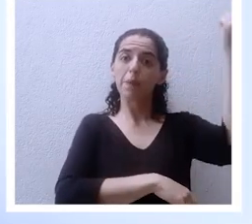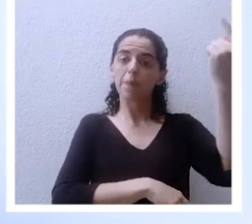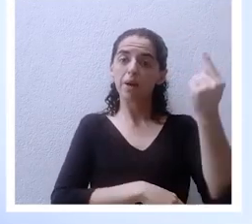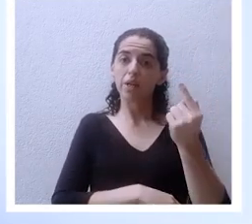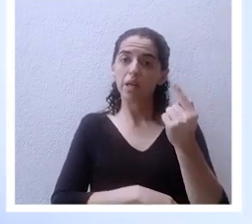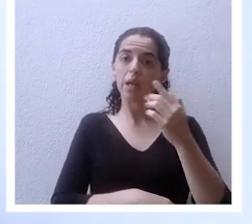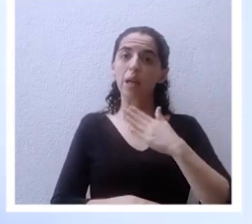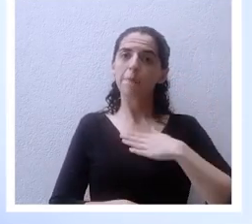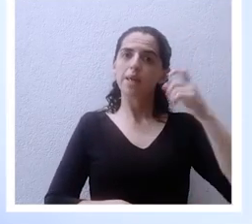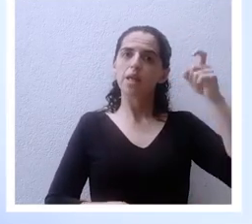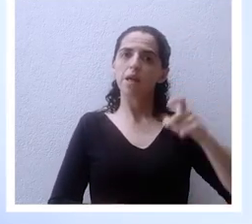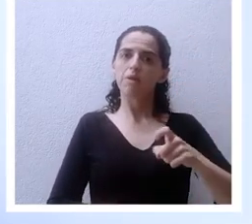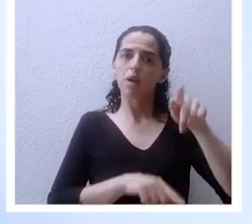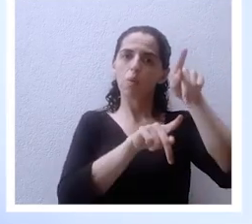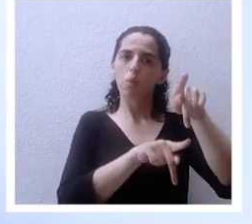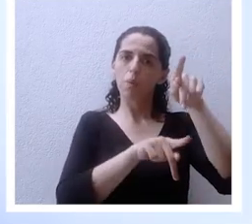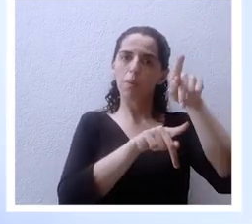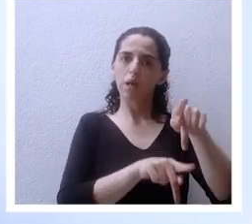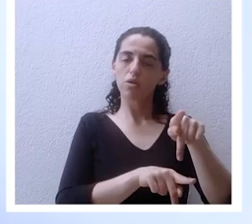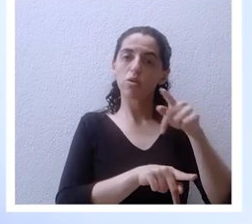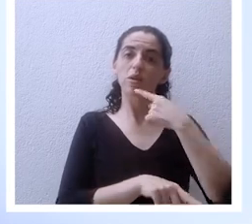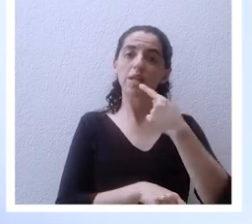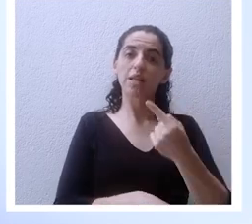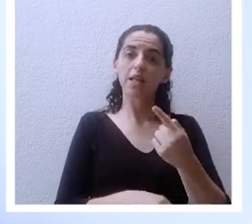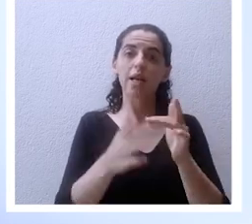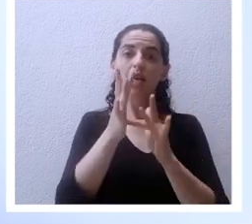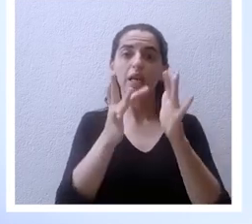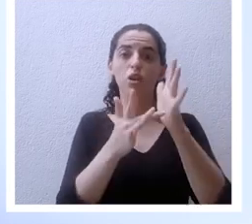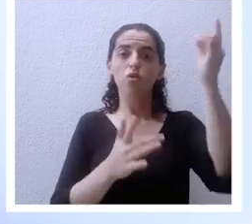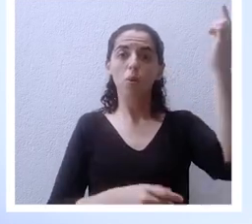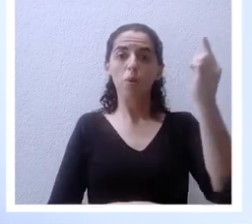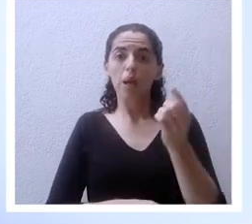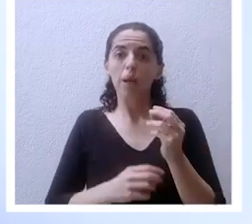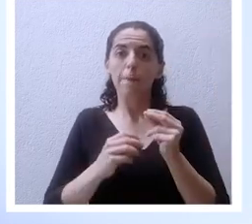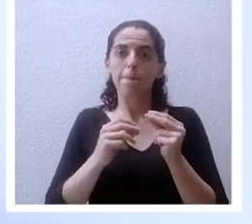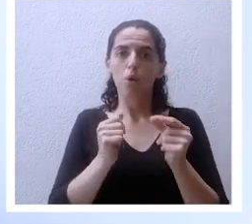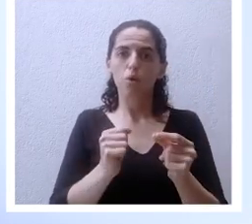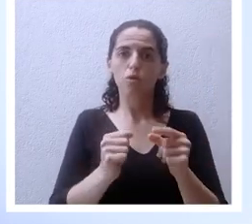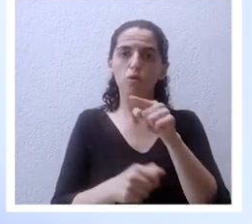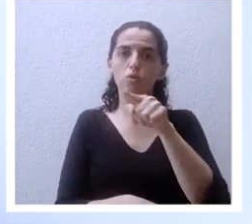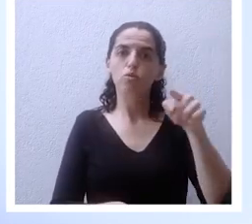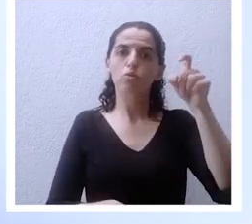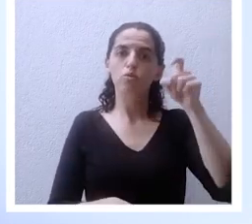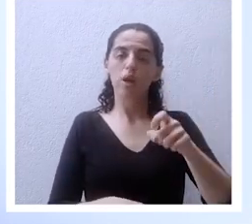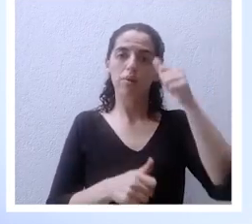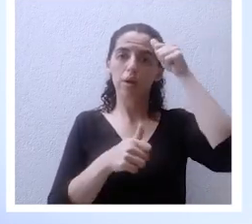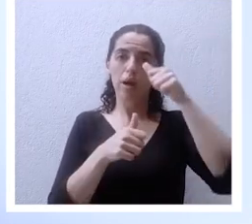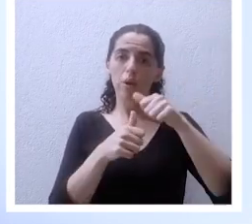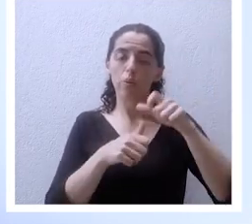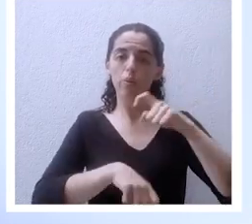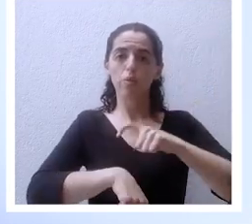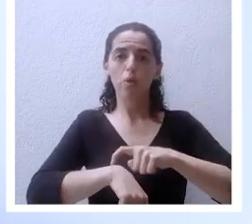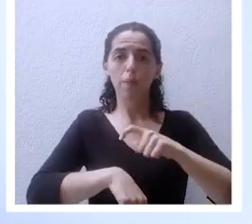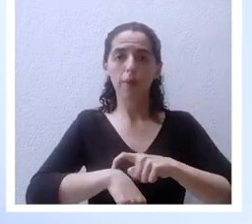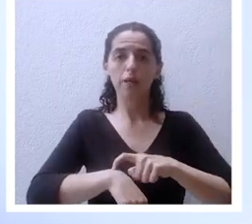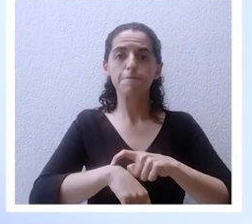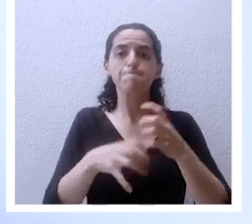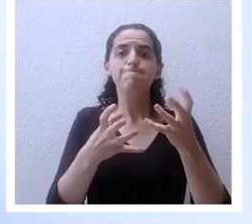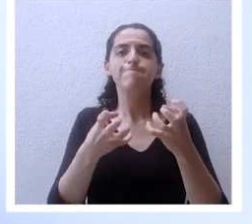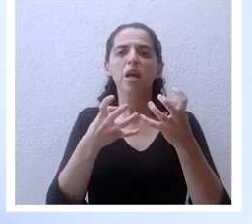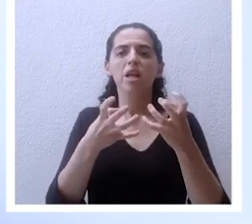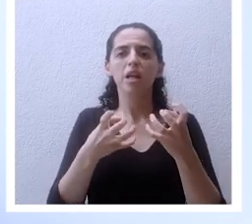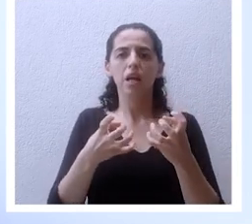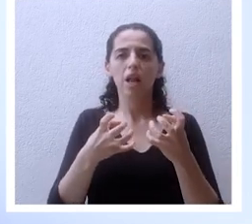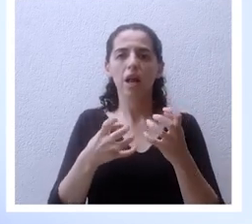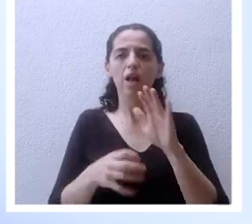decirte que Cristo viene pronto y que tú tienes que recordar ese momento y anhelarlo y